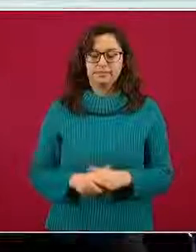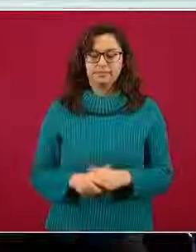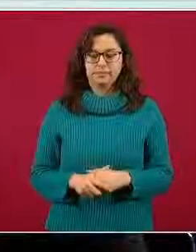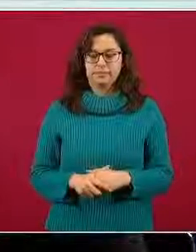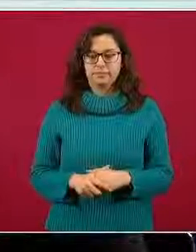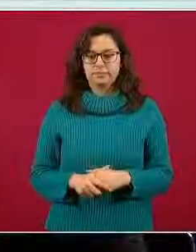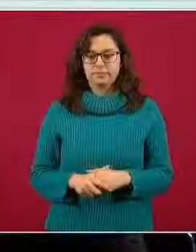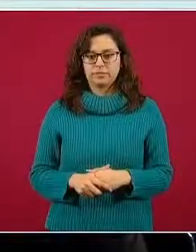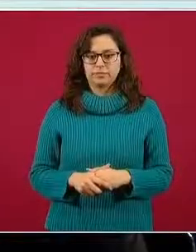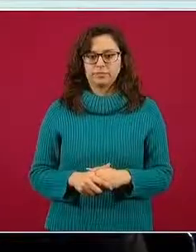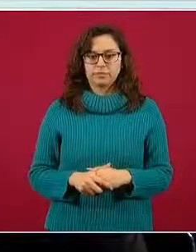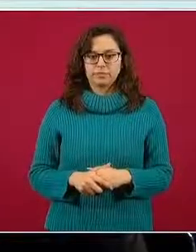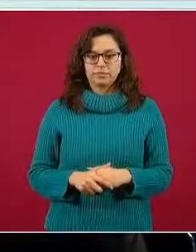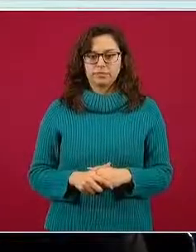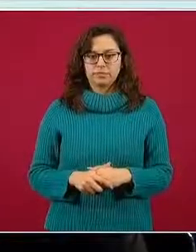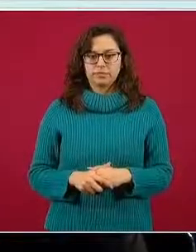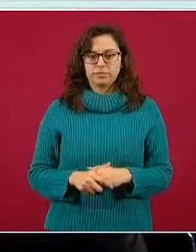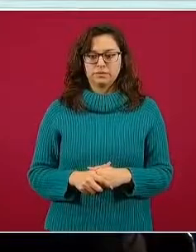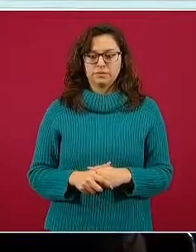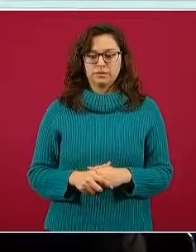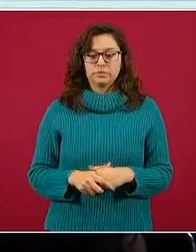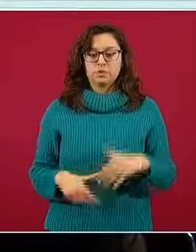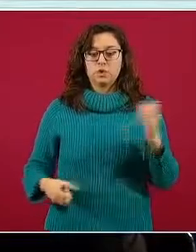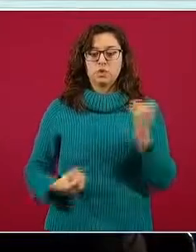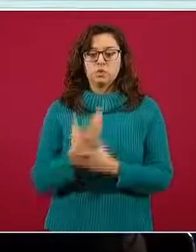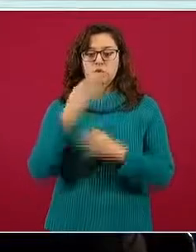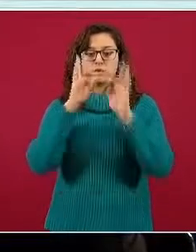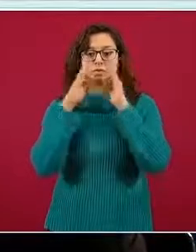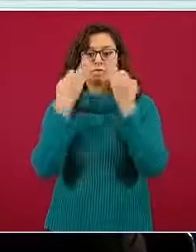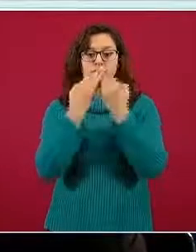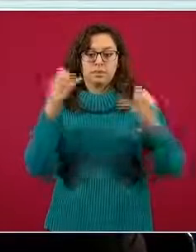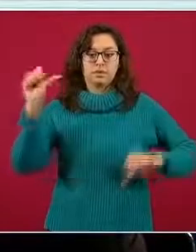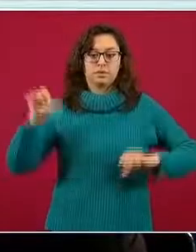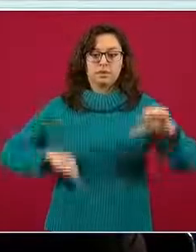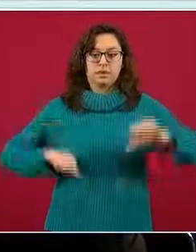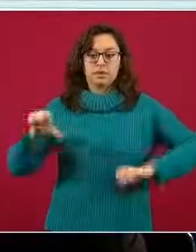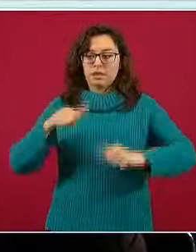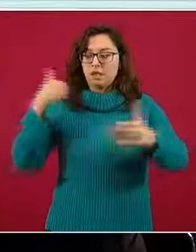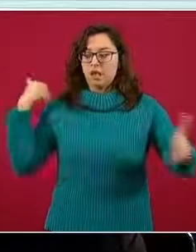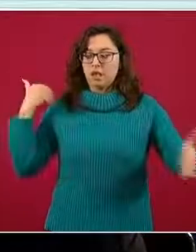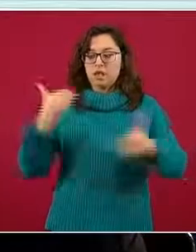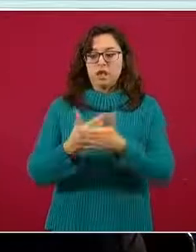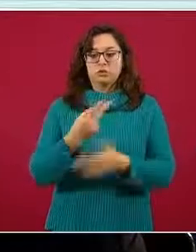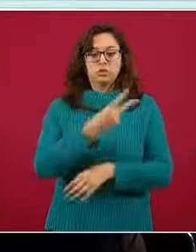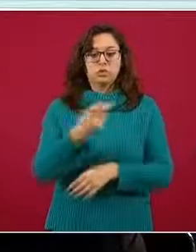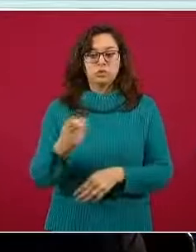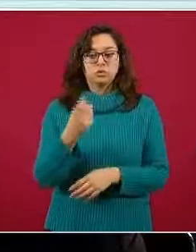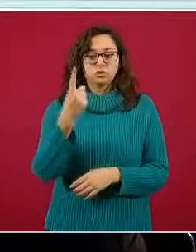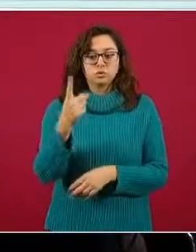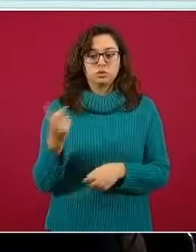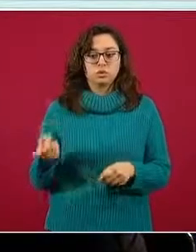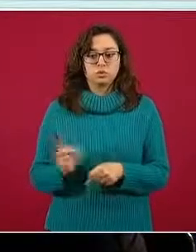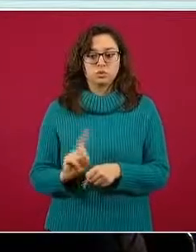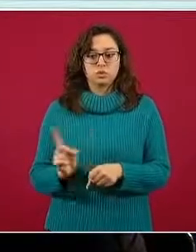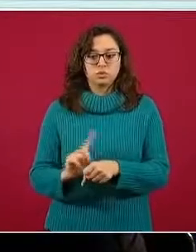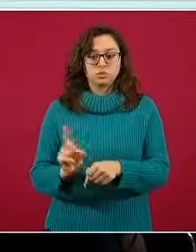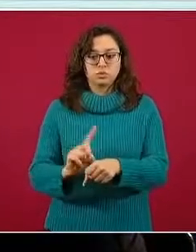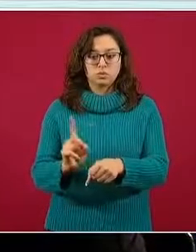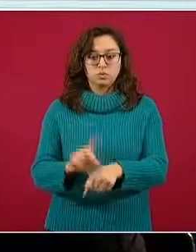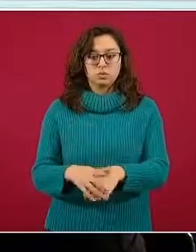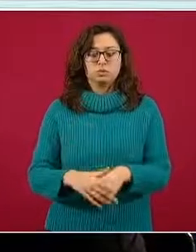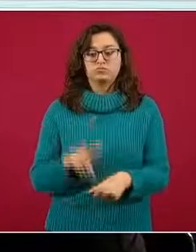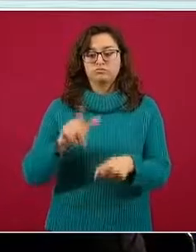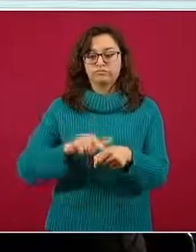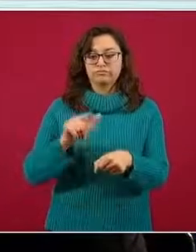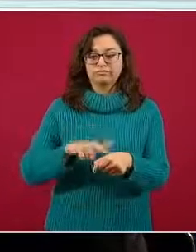Estamos en el día número 201 de la nueva normalidad, periodo caracterizado por el semáforo de riesgo epidémico,